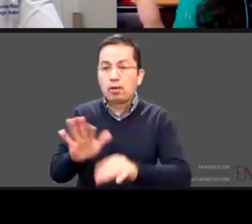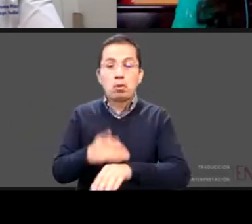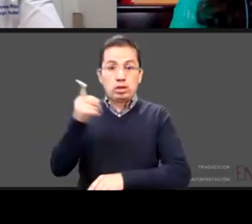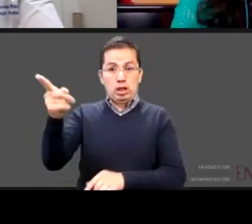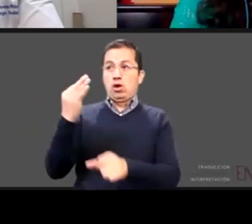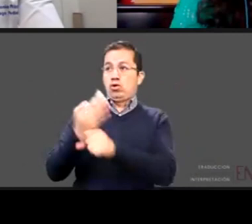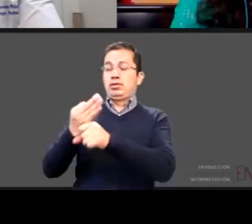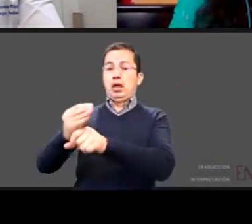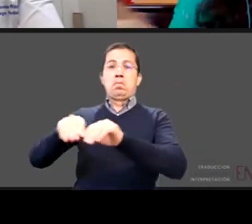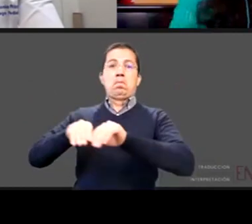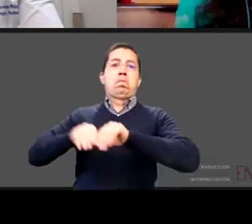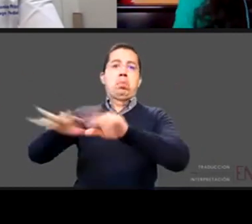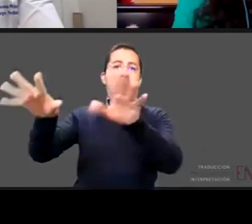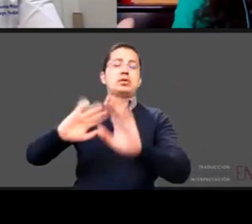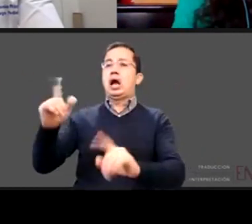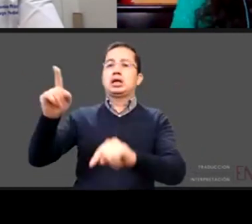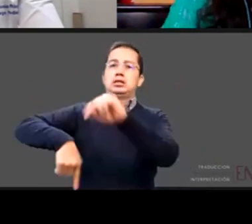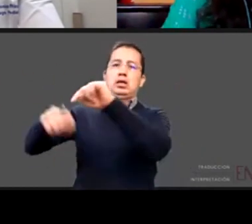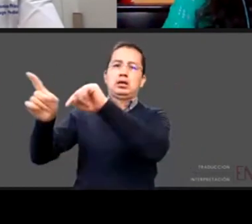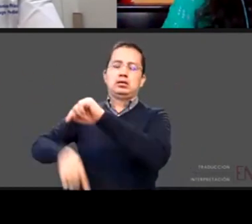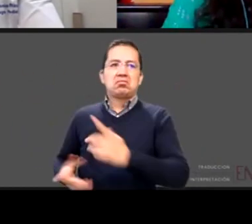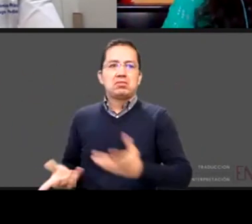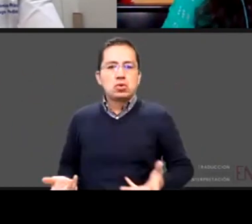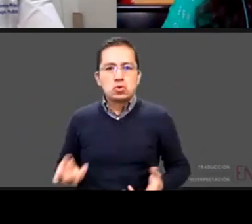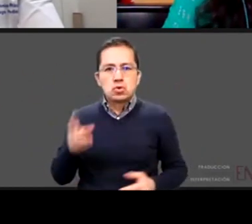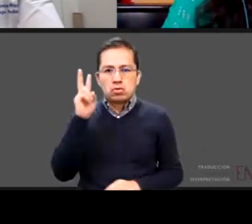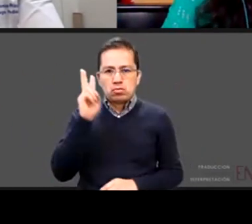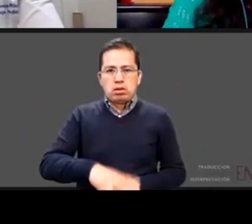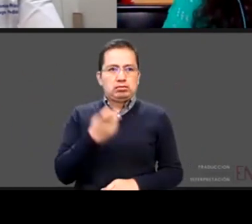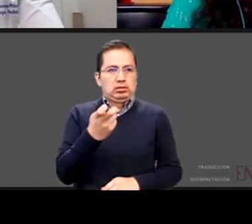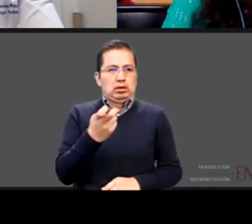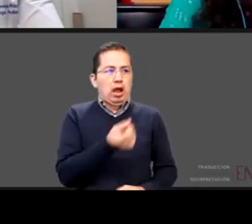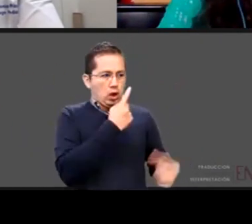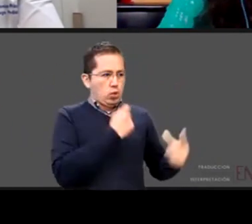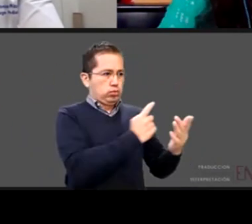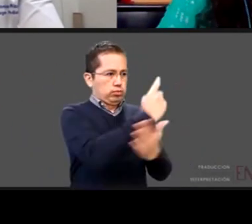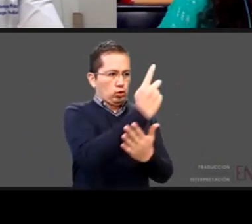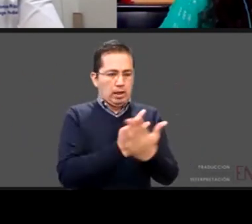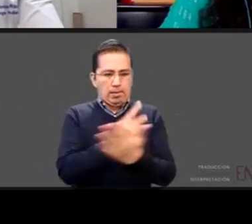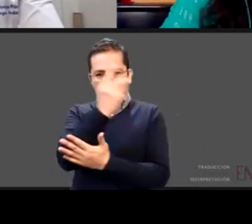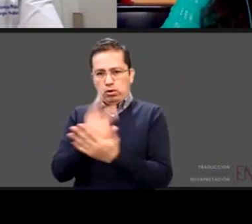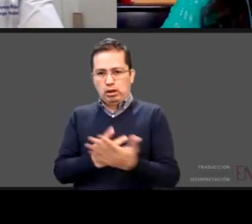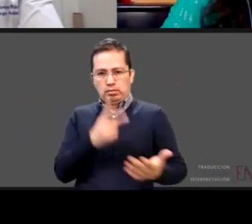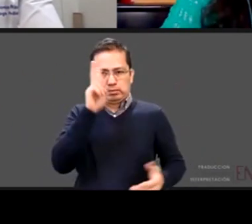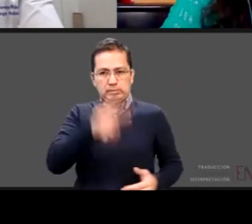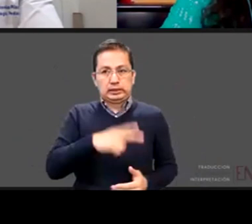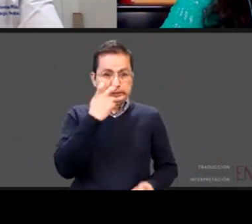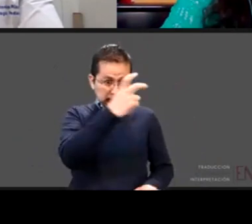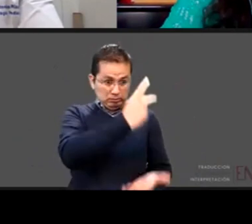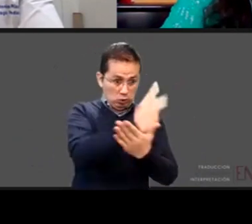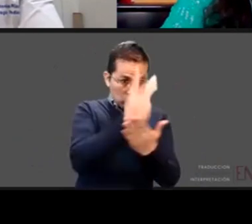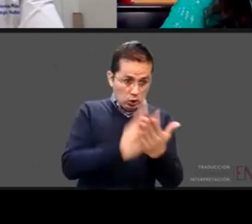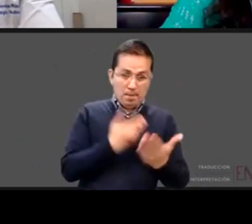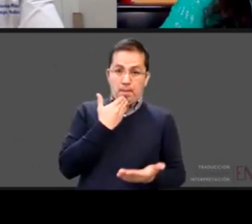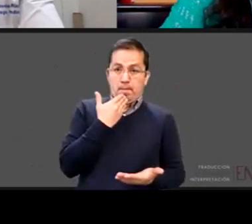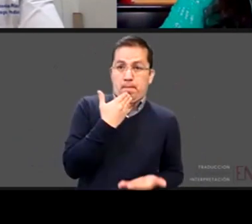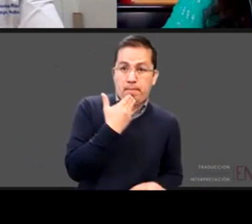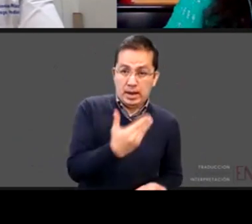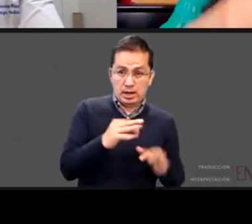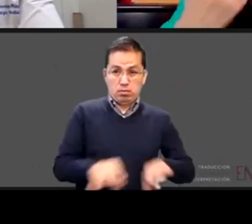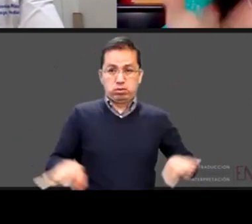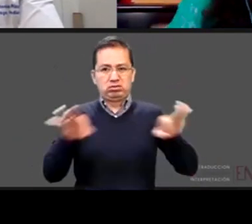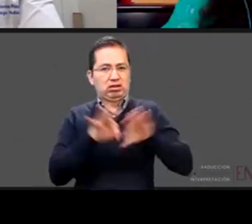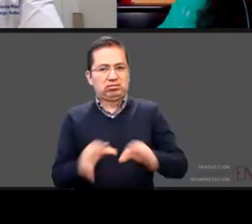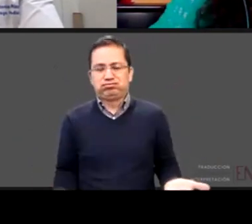hay algunos programas de la administración pública que no cargan los peregrinos en diciembre ¿no? entonces